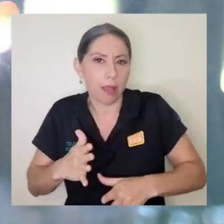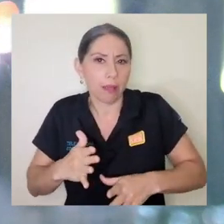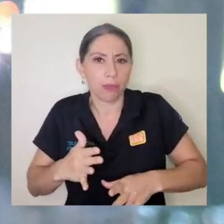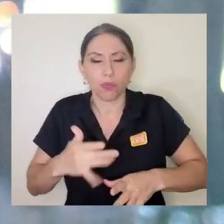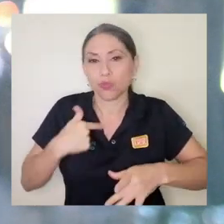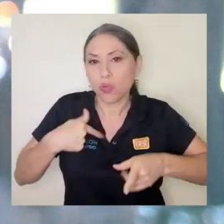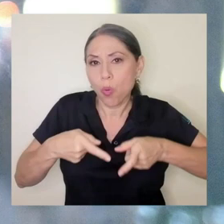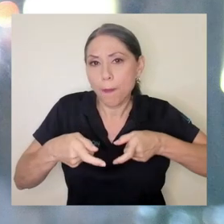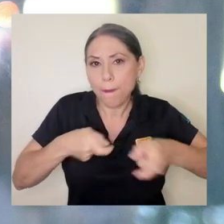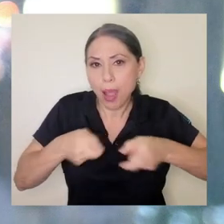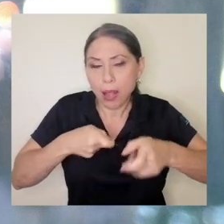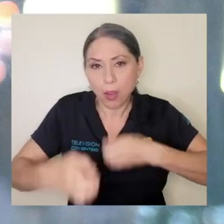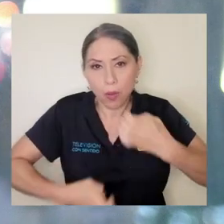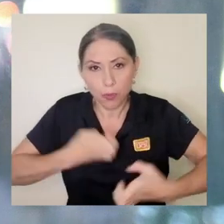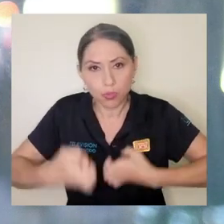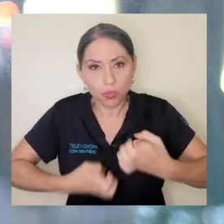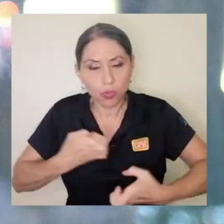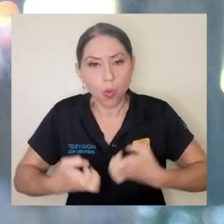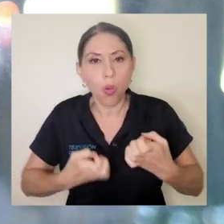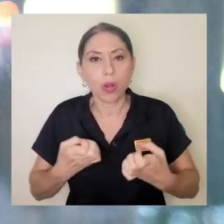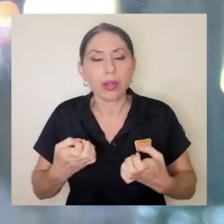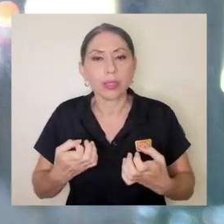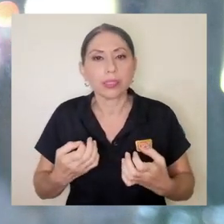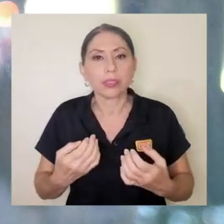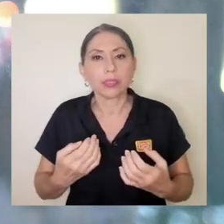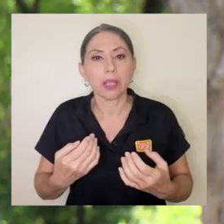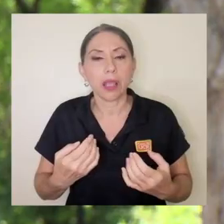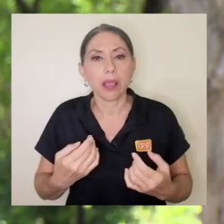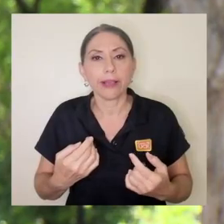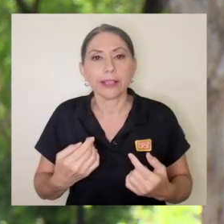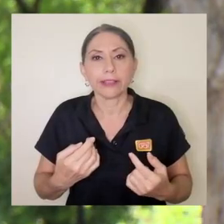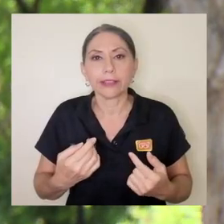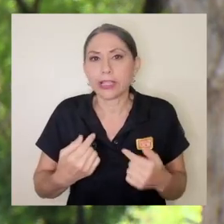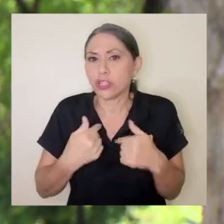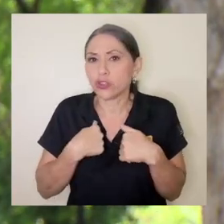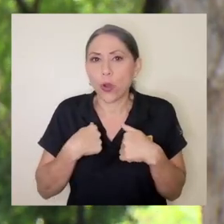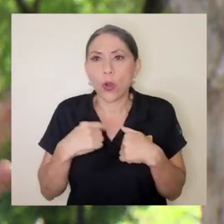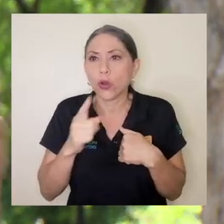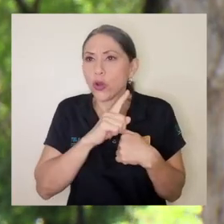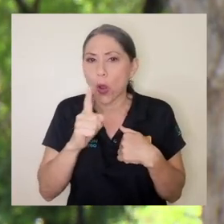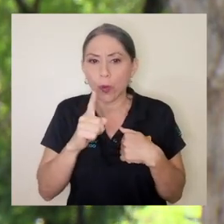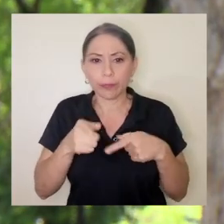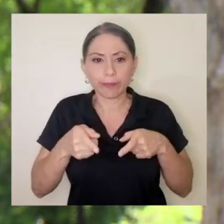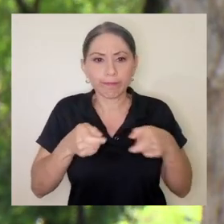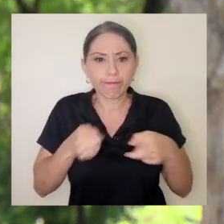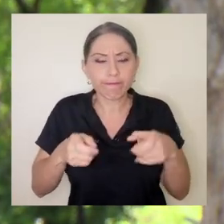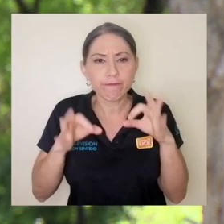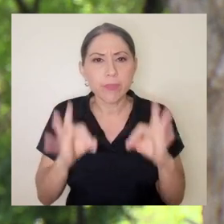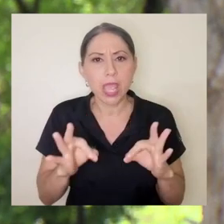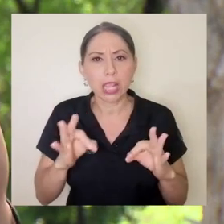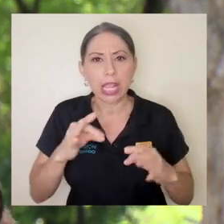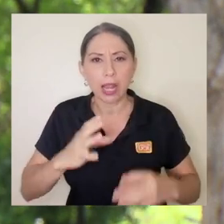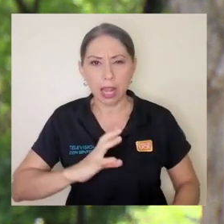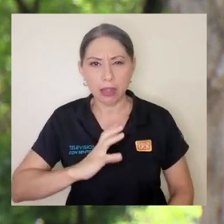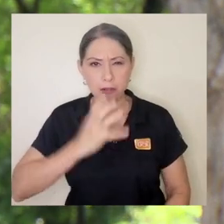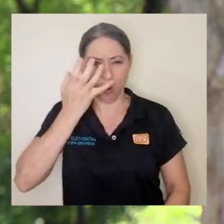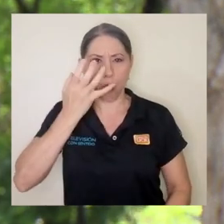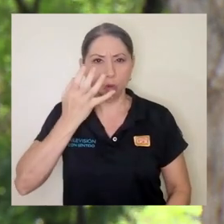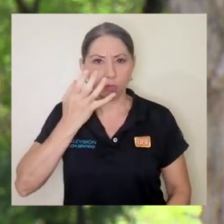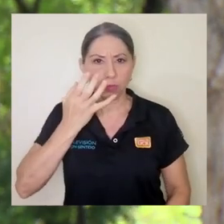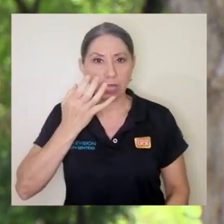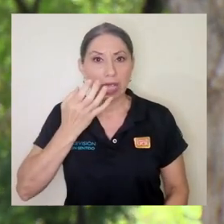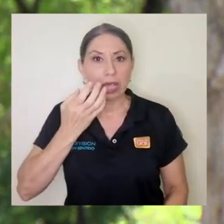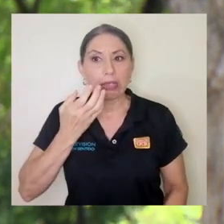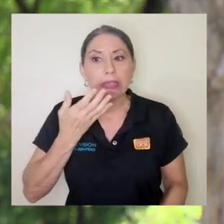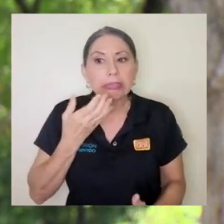en mi manejo de emociones yo no gestiono bien el